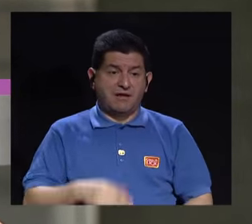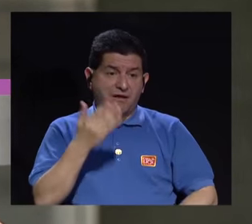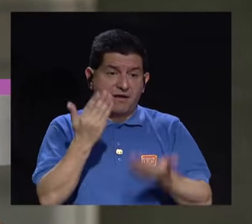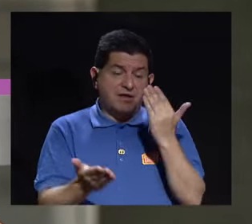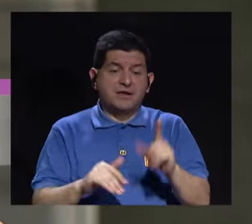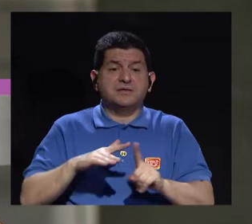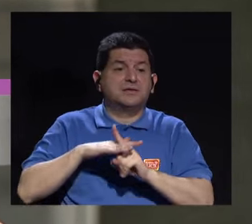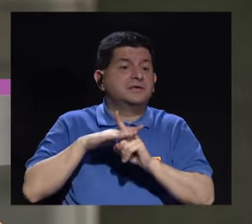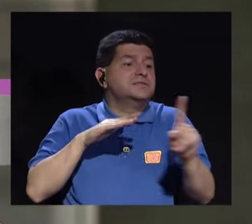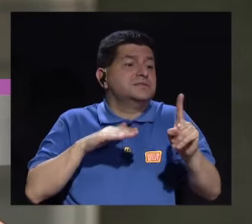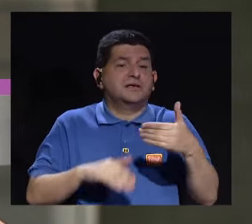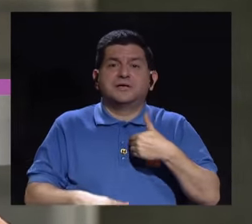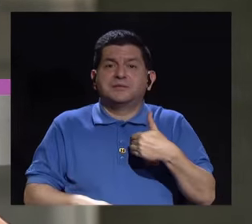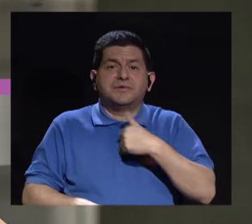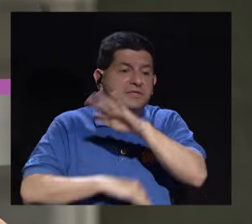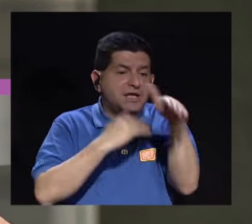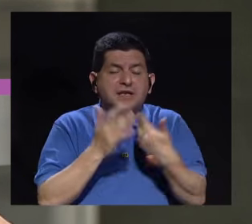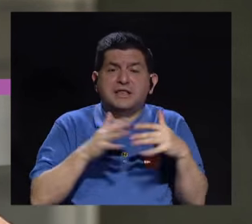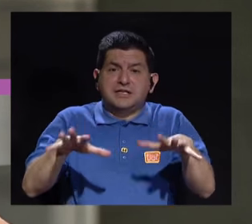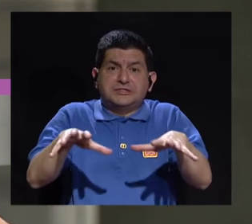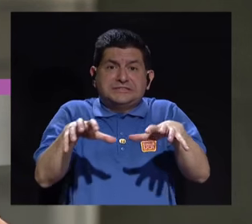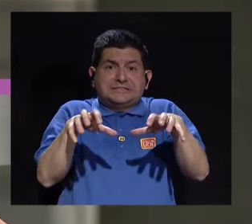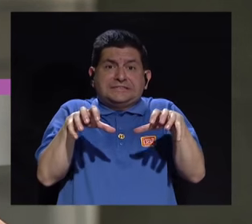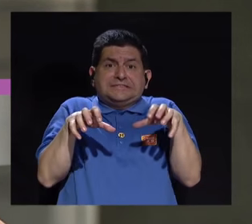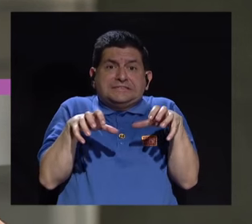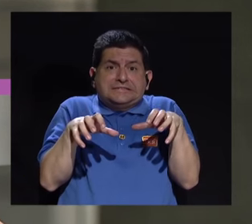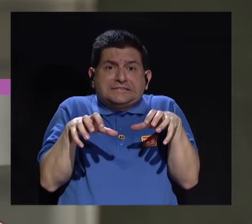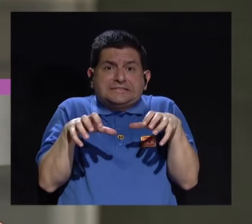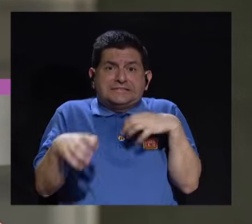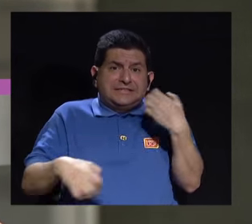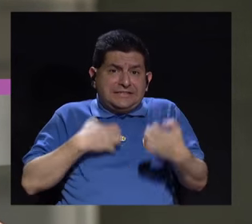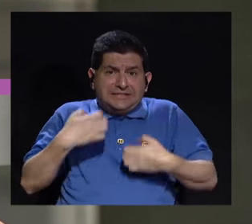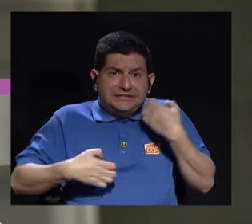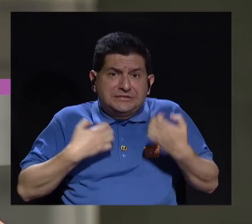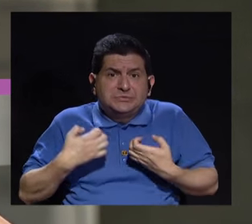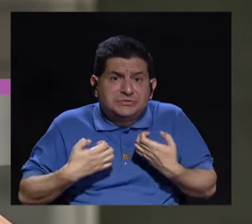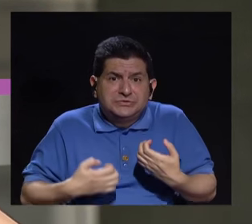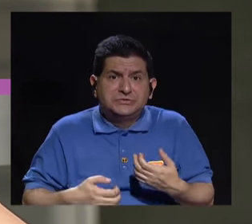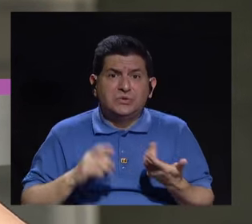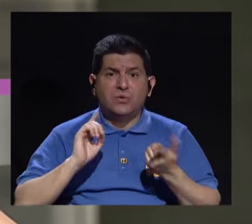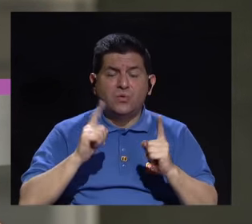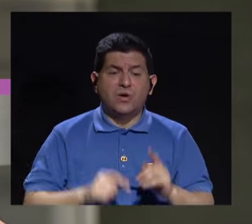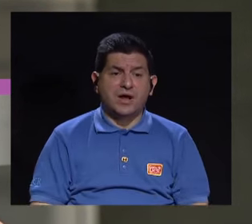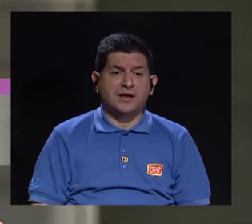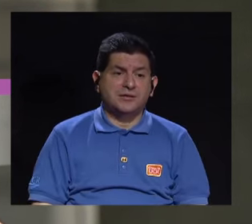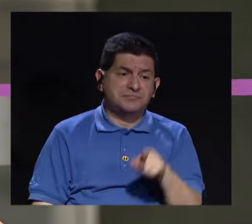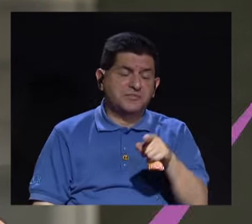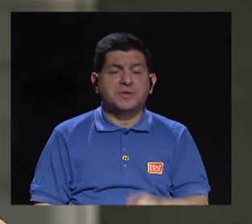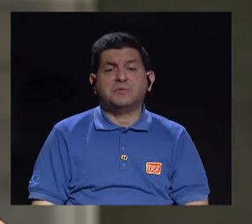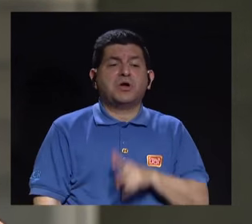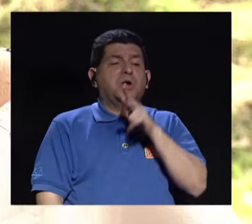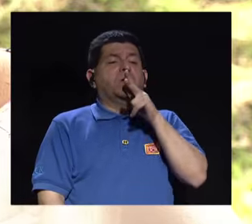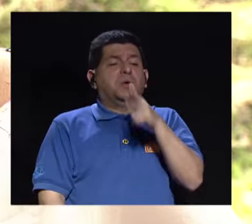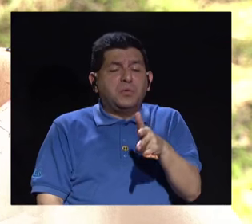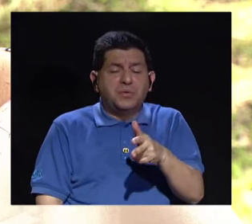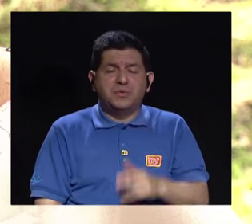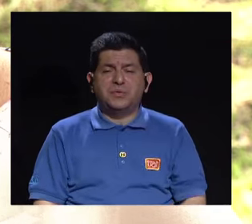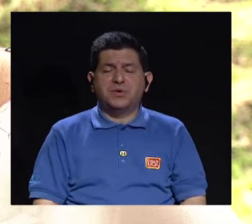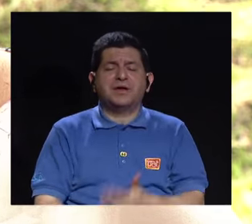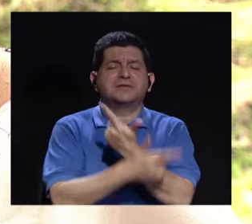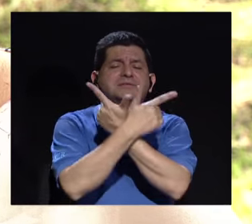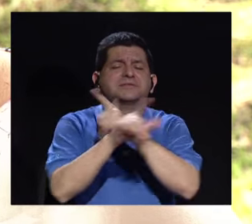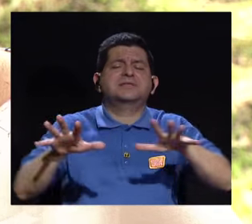digamos, la salida que encuentra para descargar toda esta tensión que tiene emocional, es, bueno, provocarse un vómito, es como